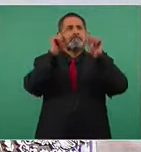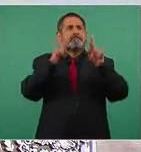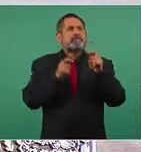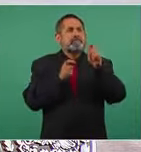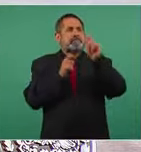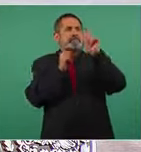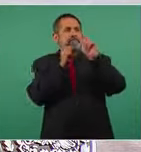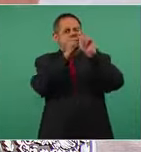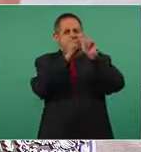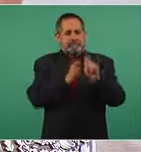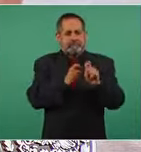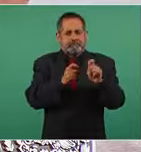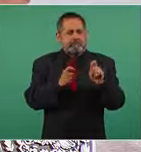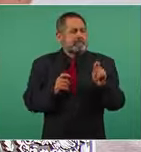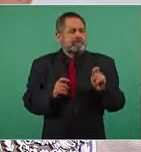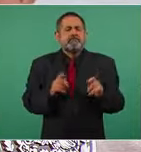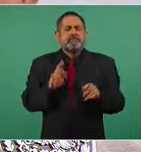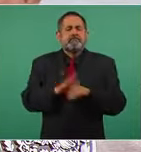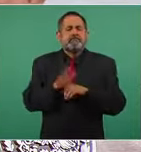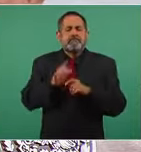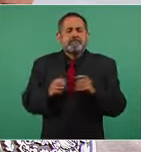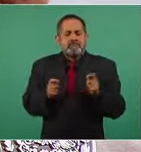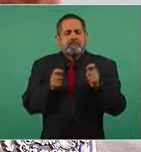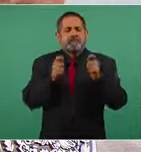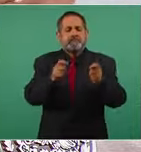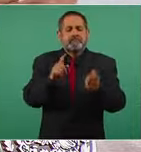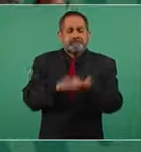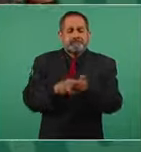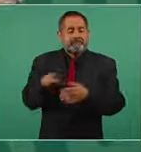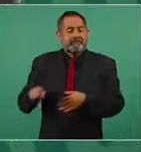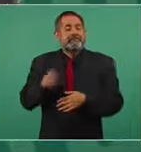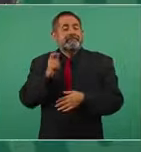pondría yo el del